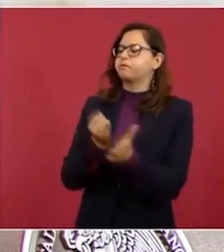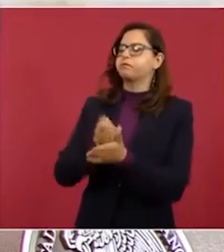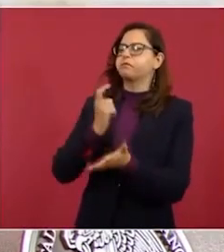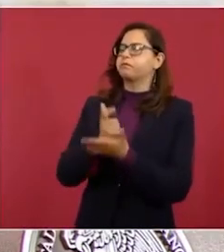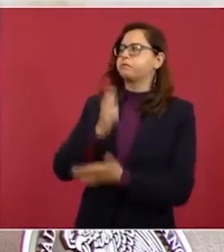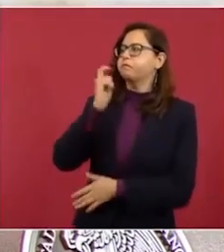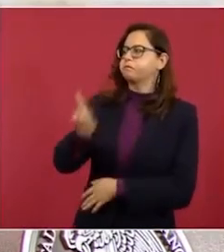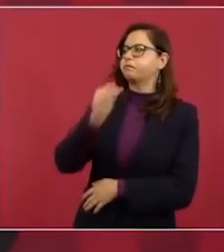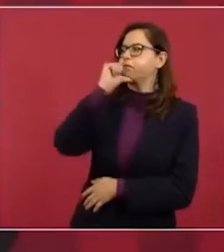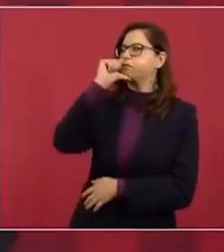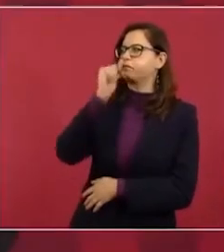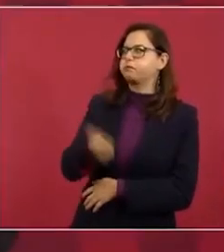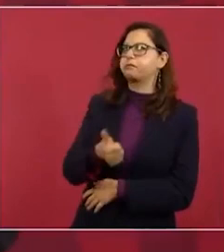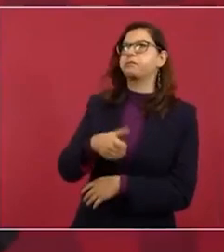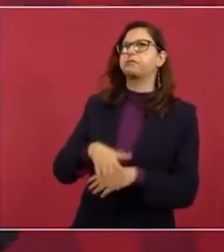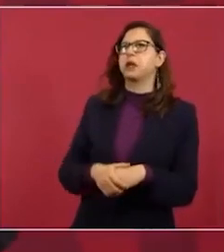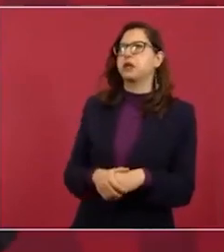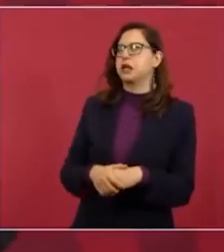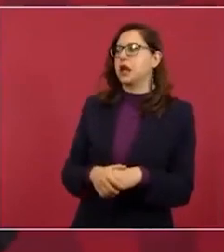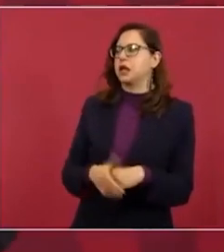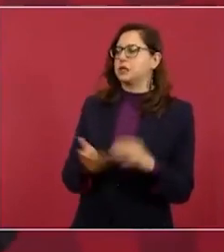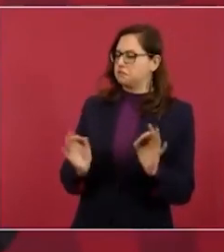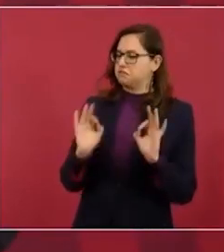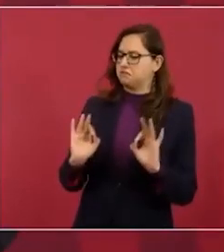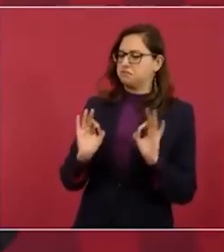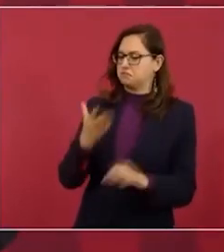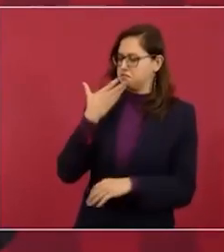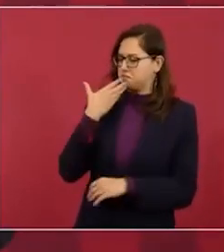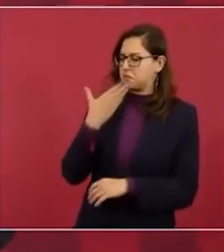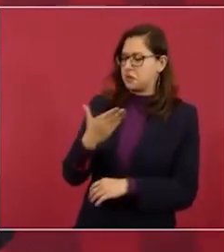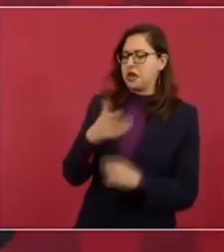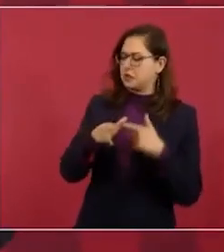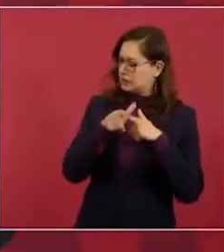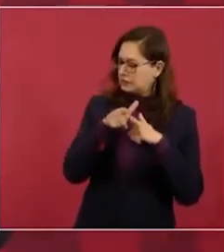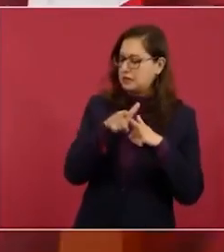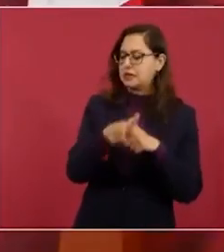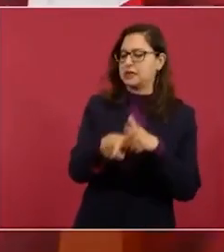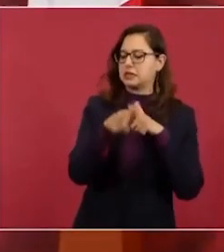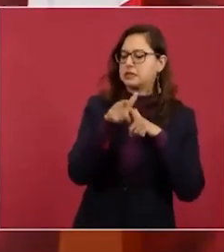y que este se